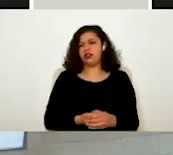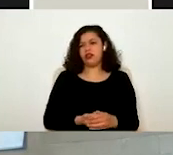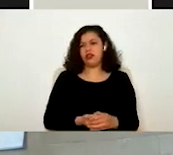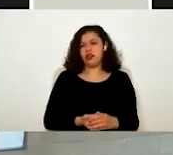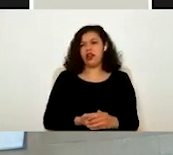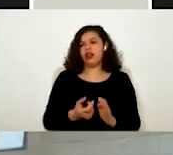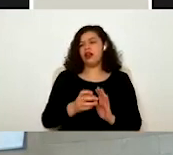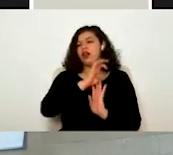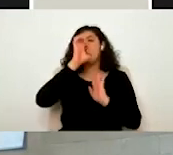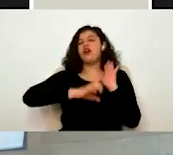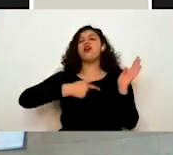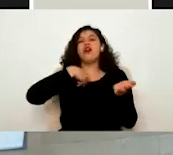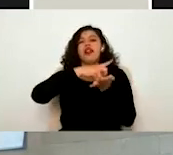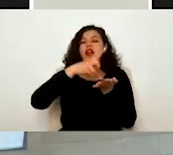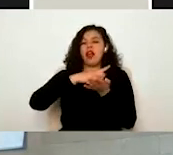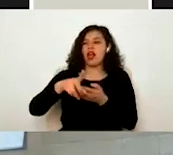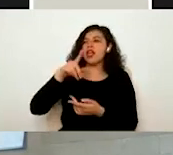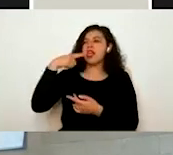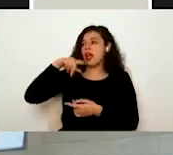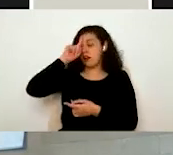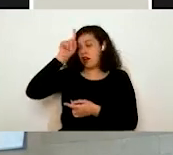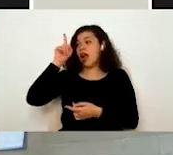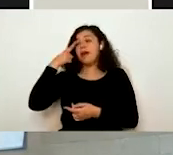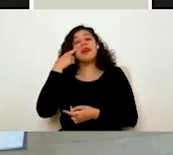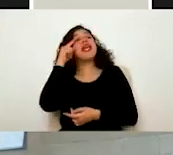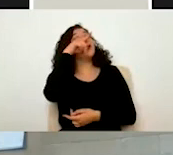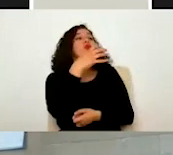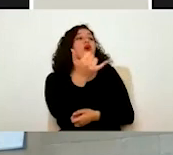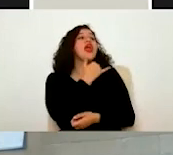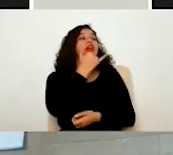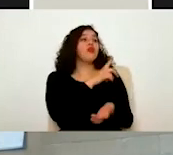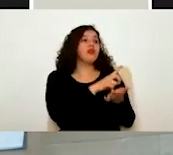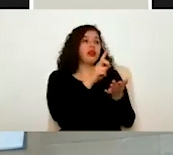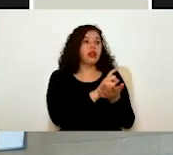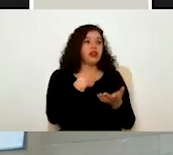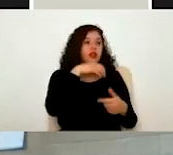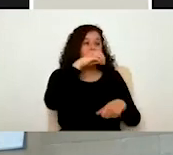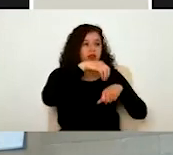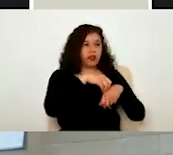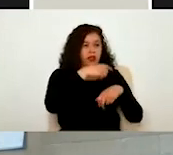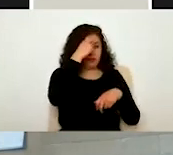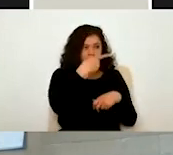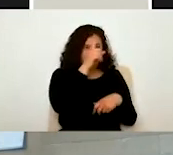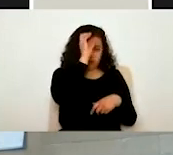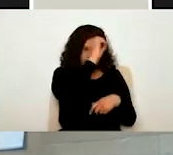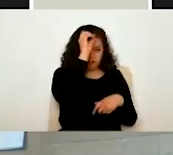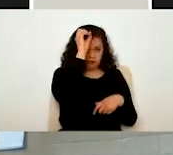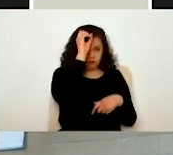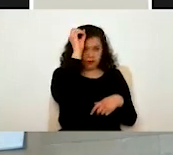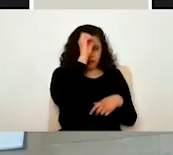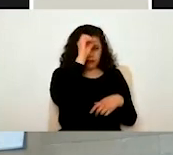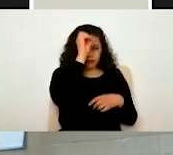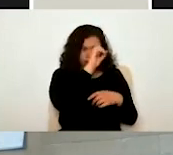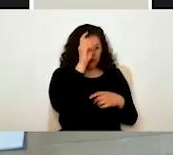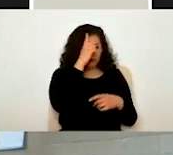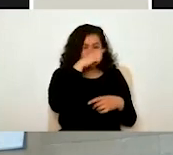equivoqué en domicilio y el asesor me lo está señalando. Entonces, vamos a poner aquí otro domicilio, de acuerdo a las observaciones que me hizo el asesor.